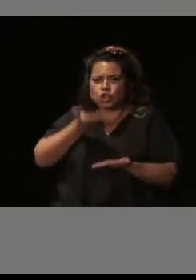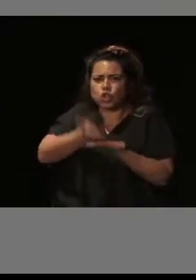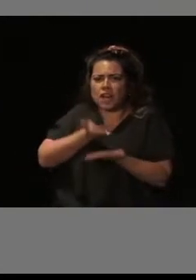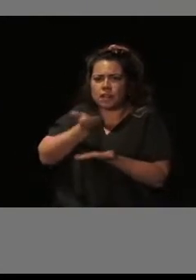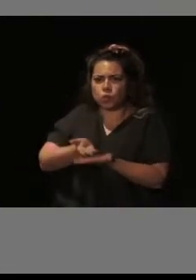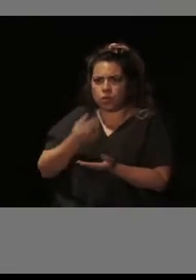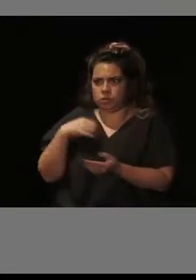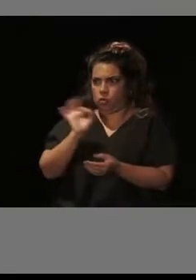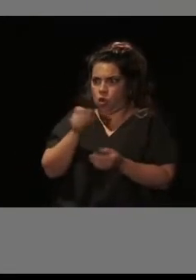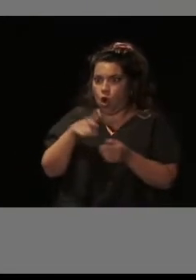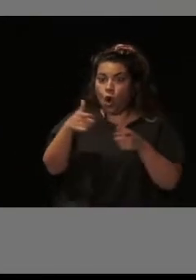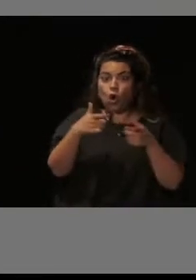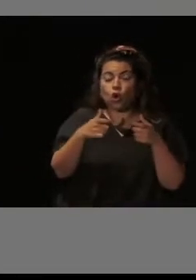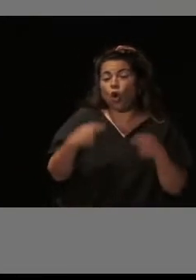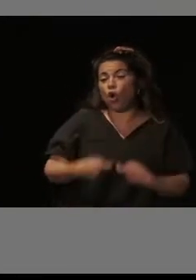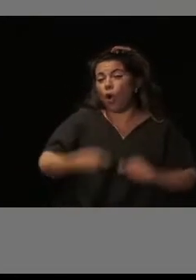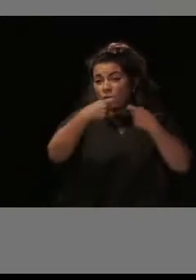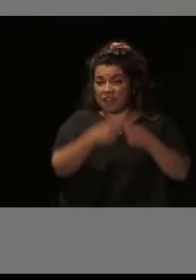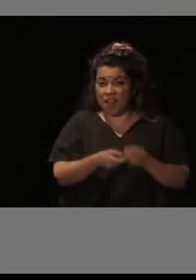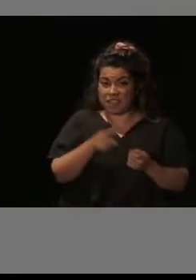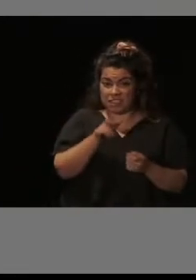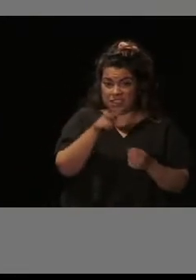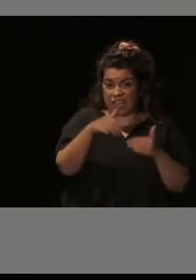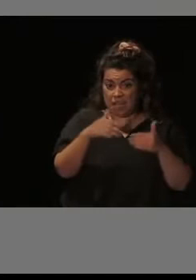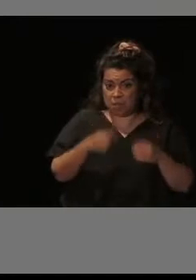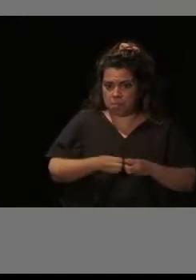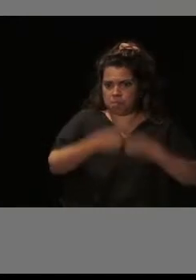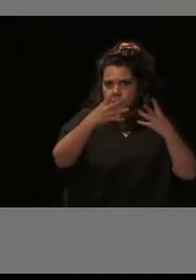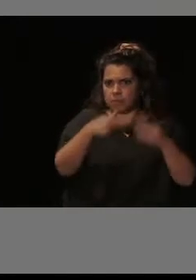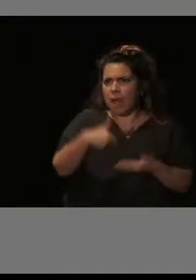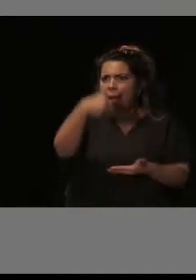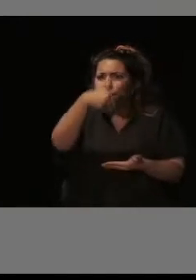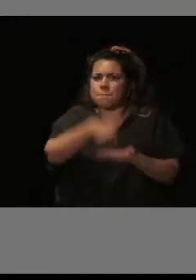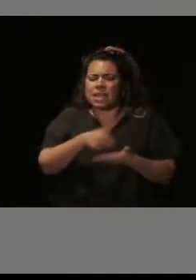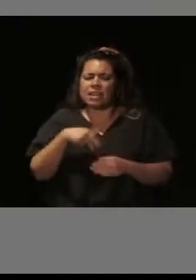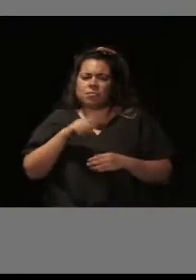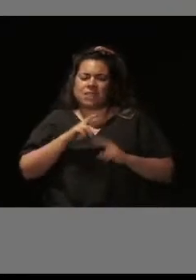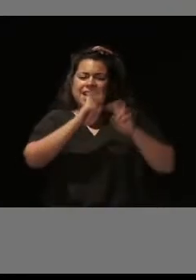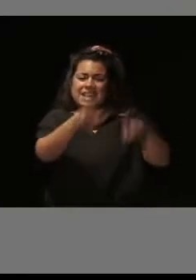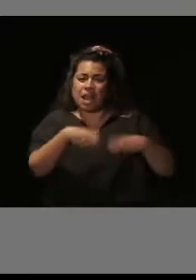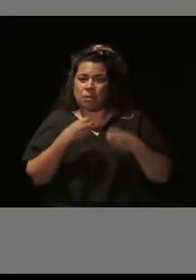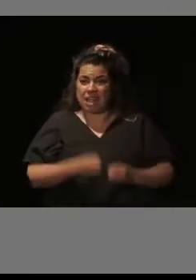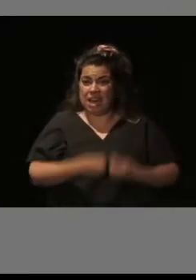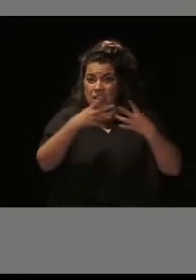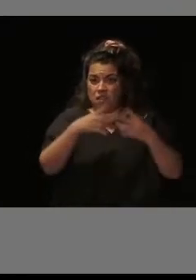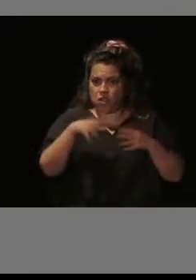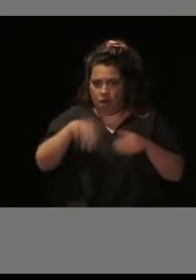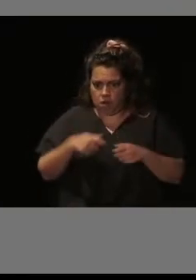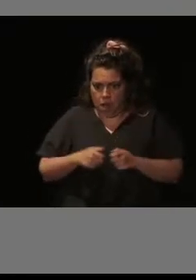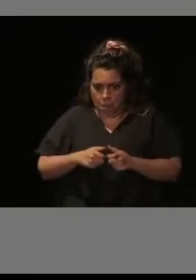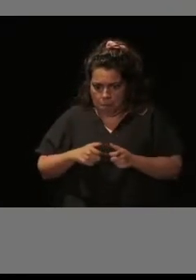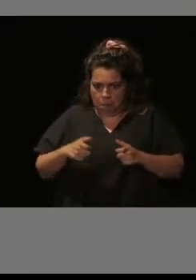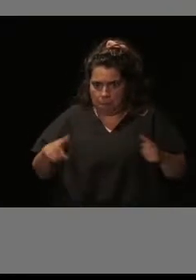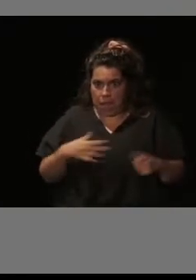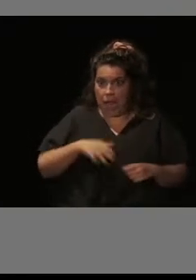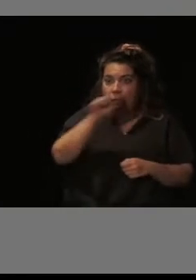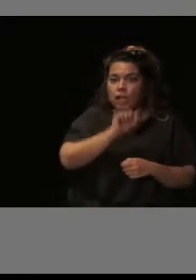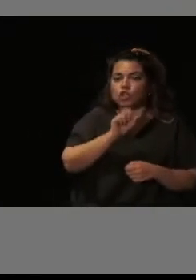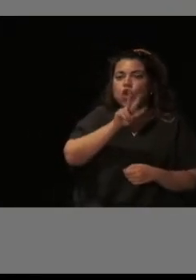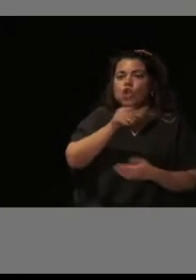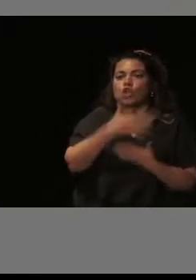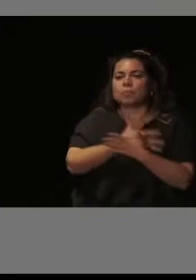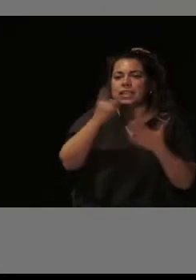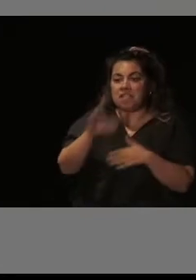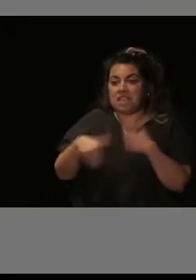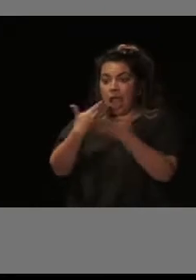comunidades de propietarios que nos han pedido ayuda para rehabilitar sus edificios y viviendas no ha parado de crecer, desde el año 2016 hasta el año